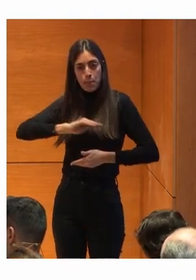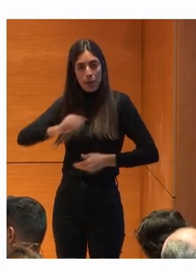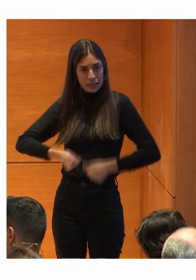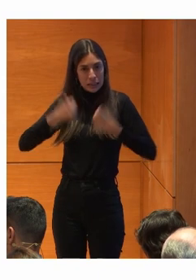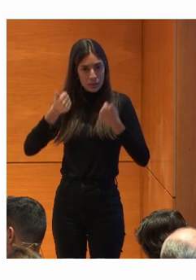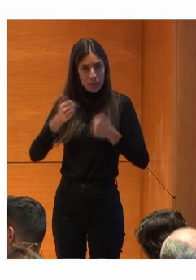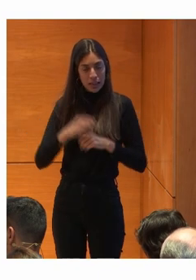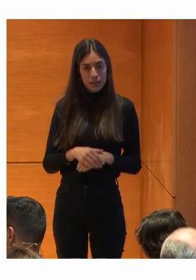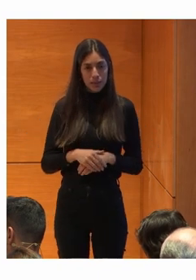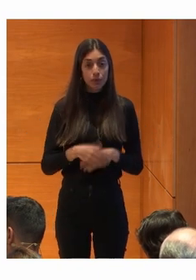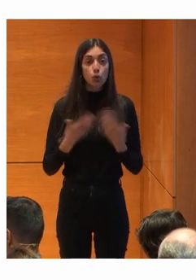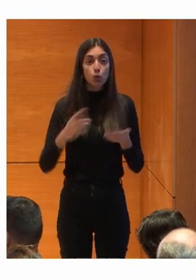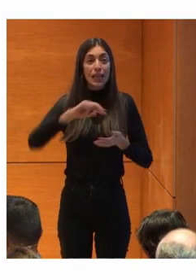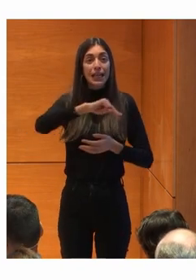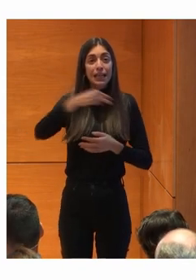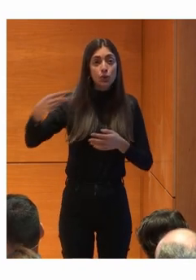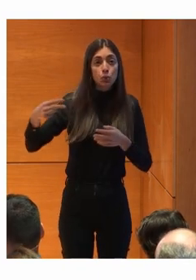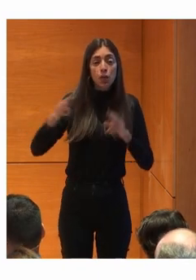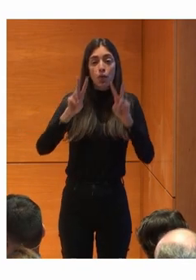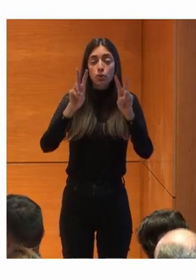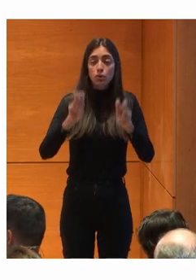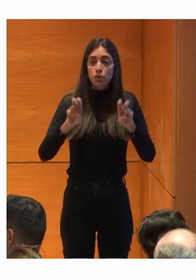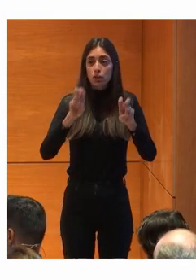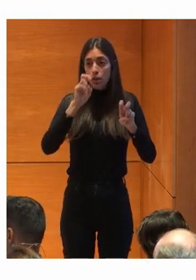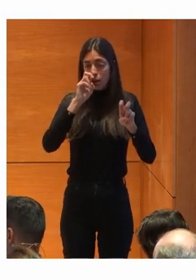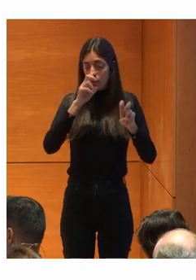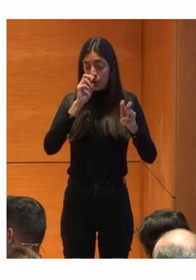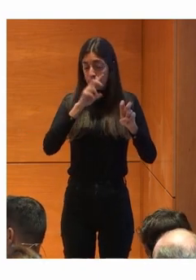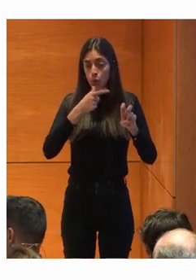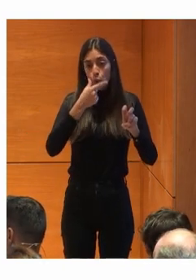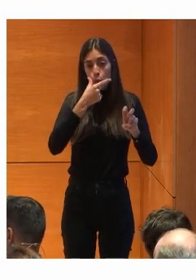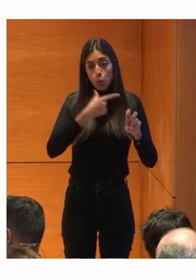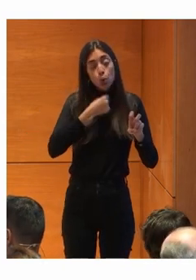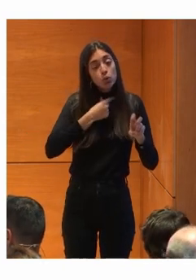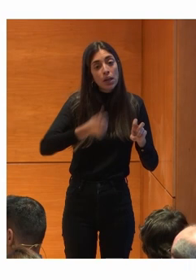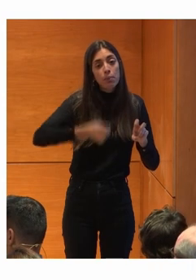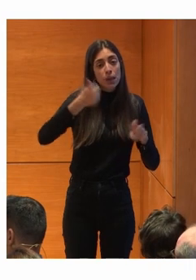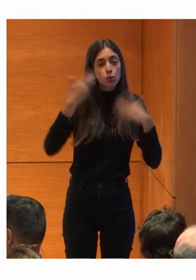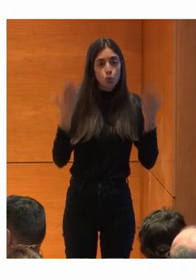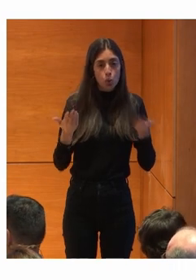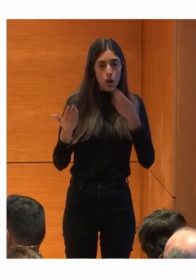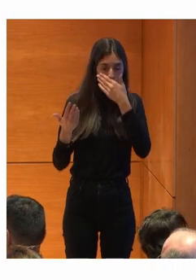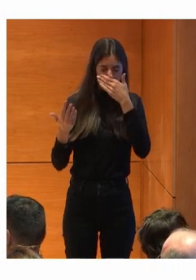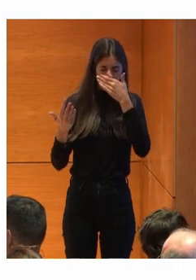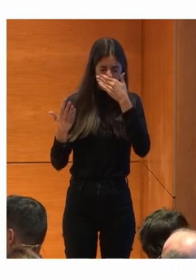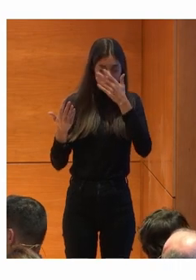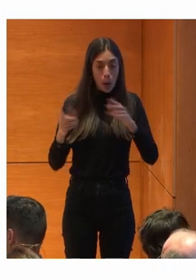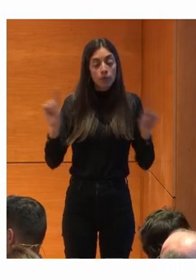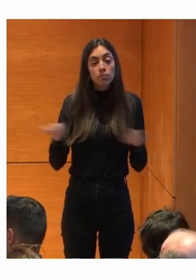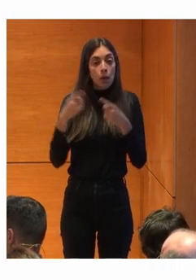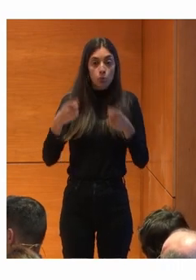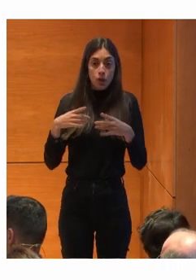¿Qué resultados Teníamos Sobre los aspectos Que más les gustaba? Bueno La música Es lo que les atrapa